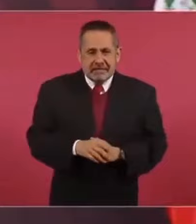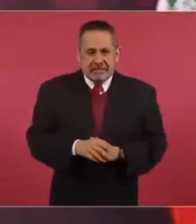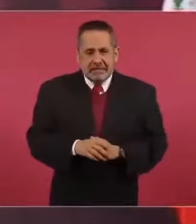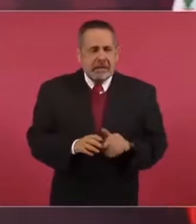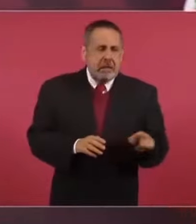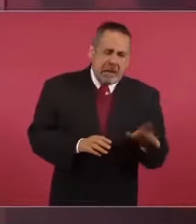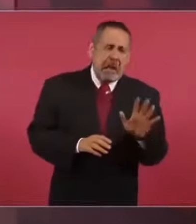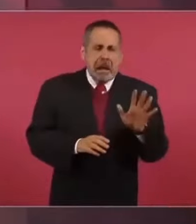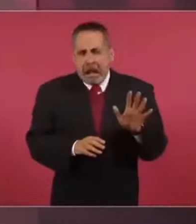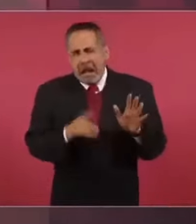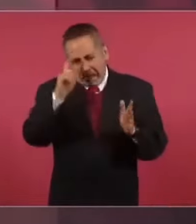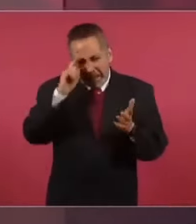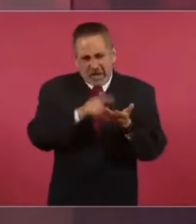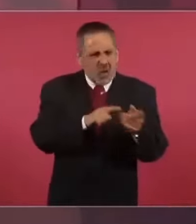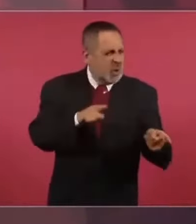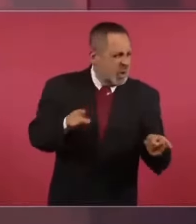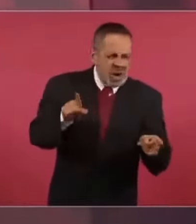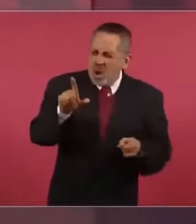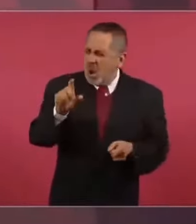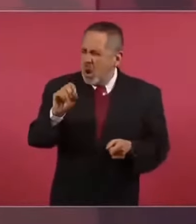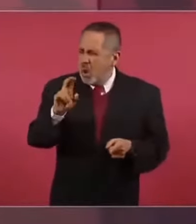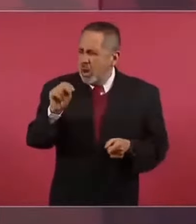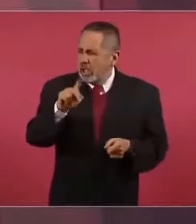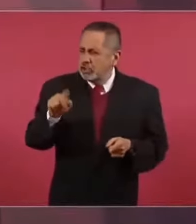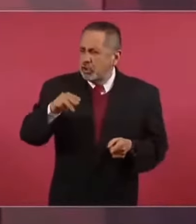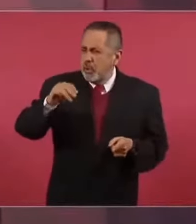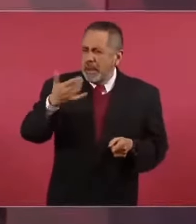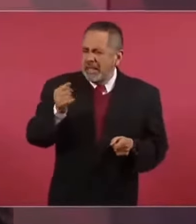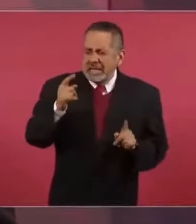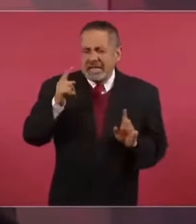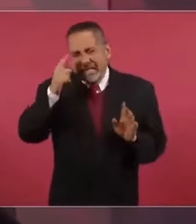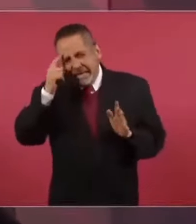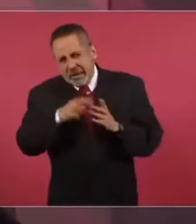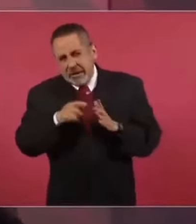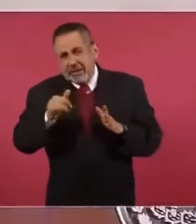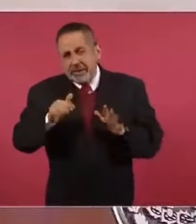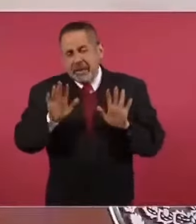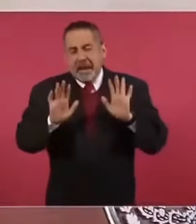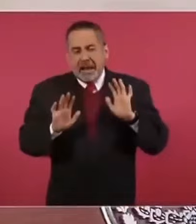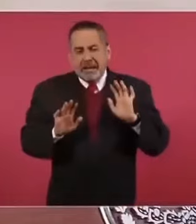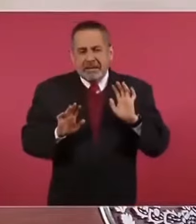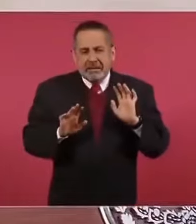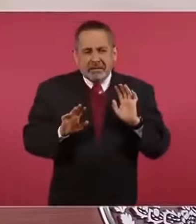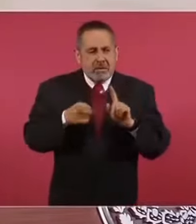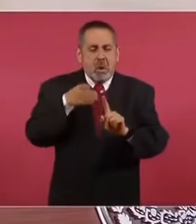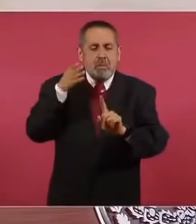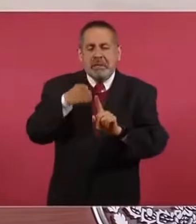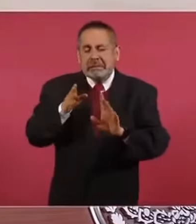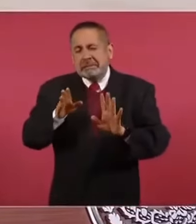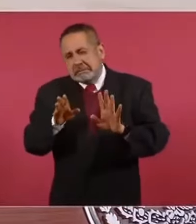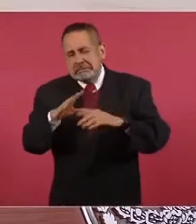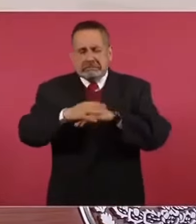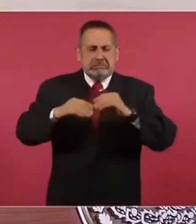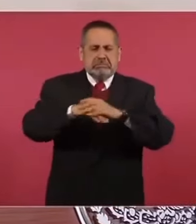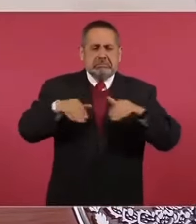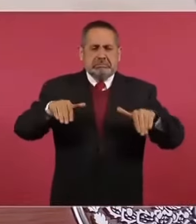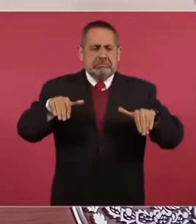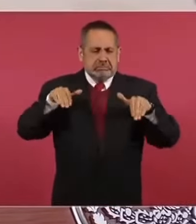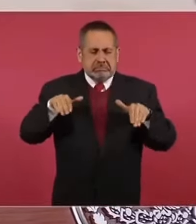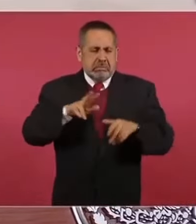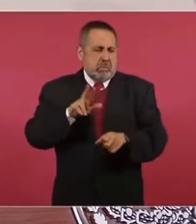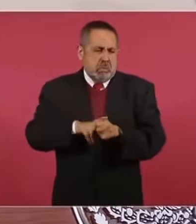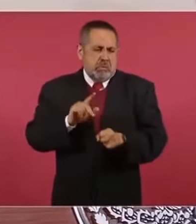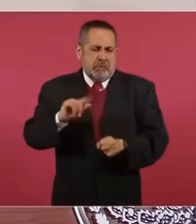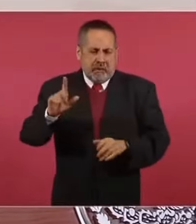Ahí sí. Creo que Lorenzo Meyer, nada más. Y eso, que es objetivo profesional,